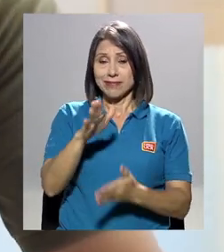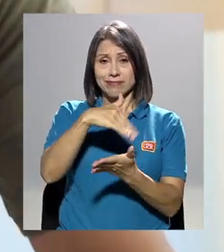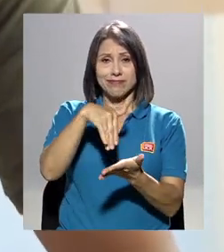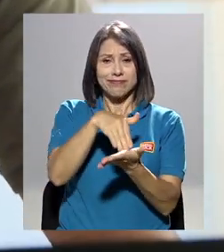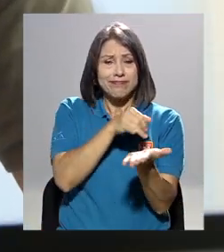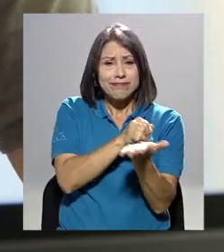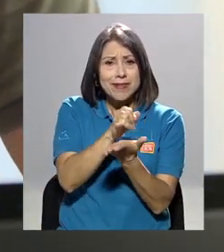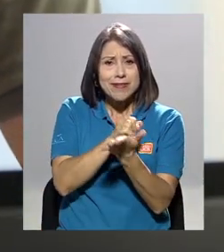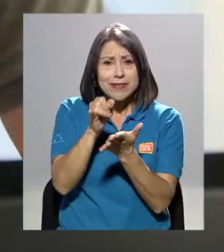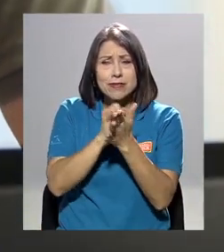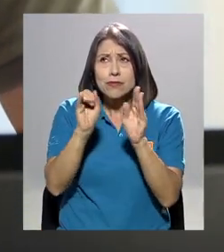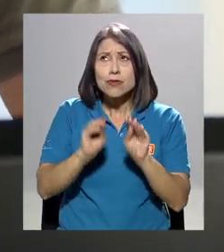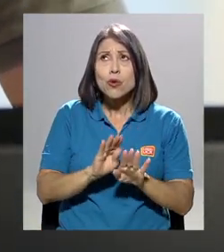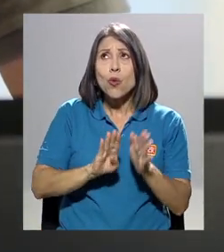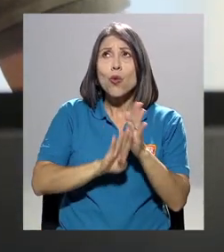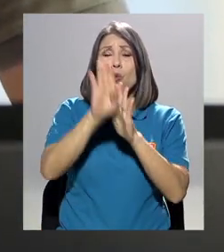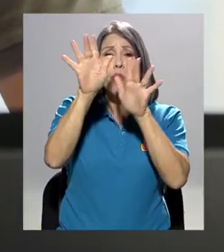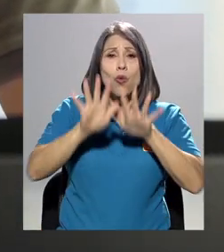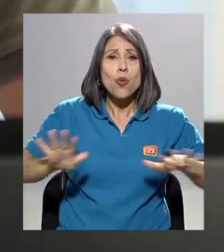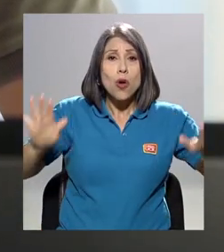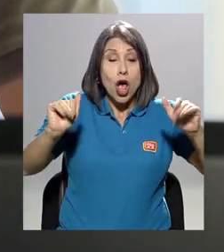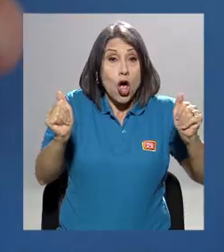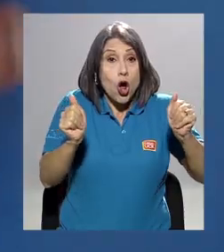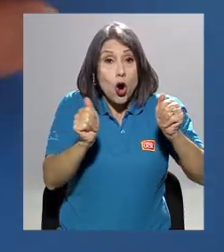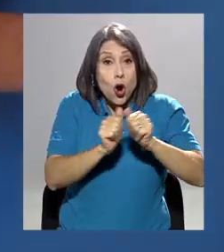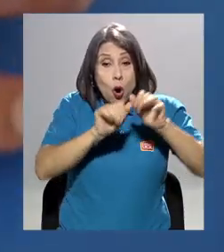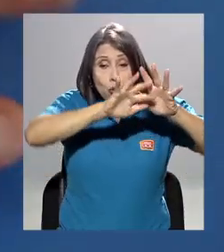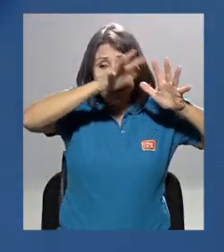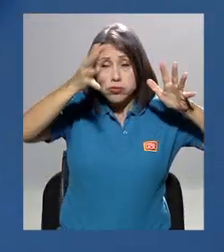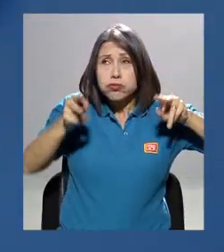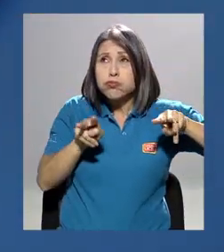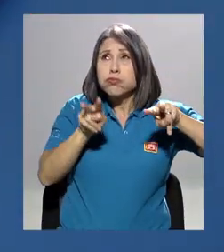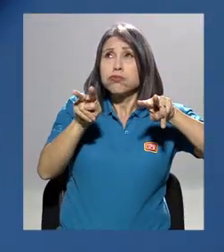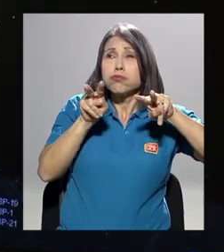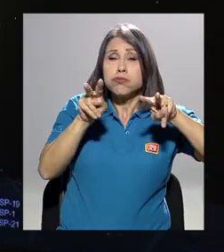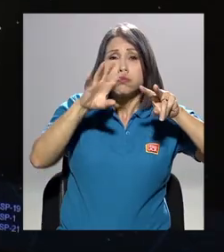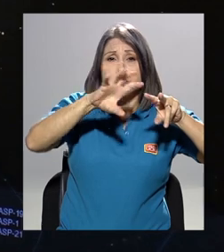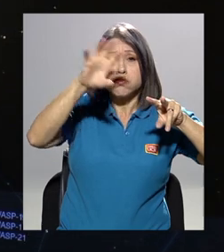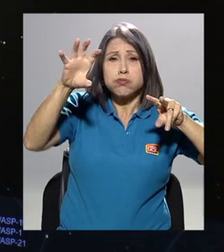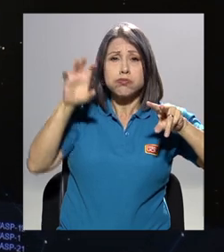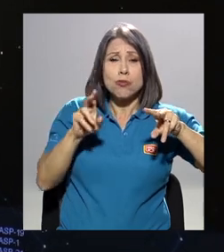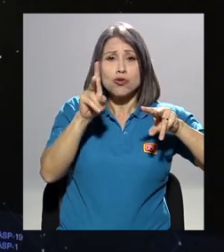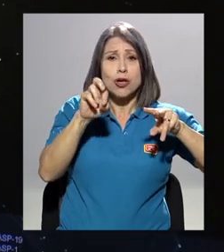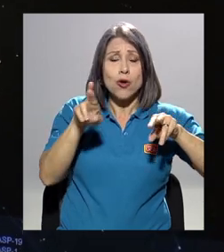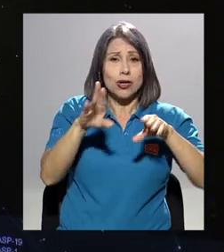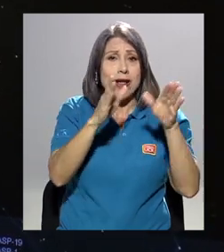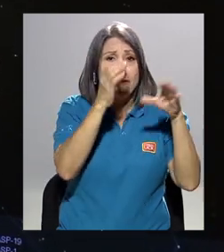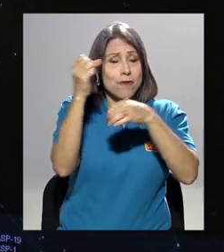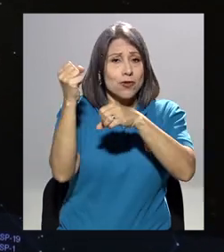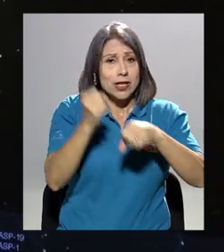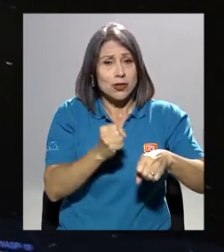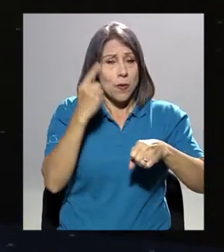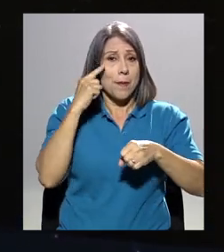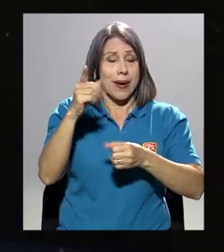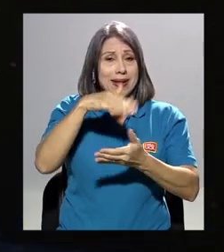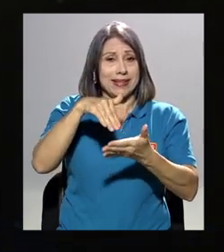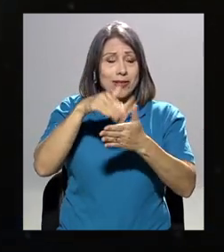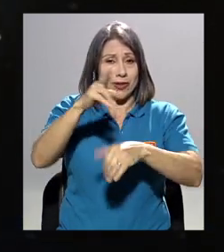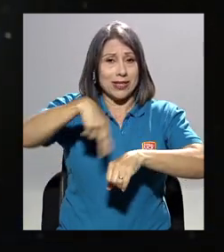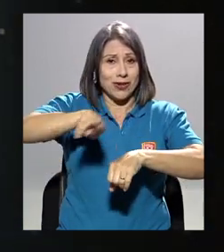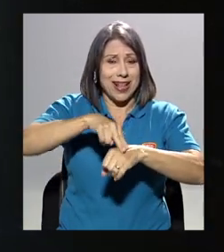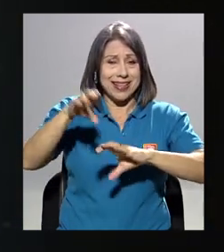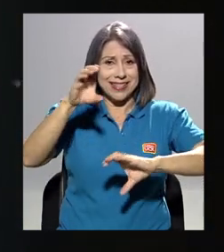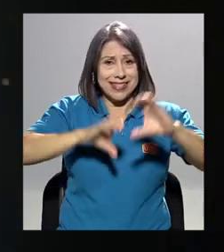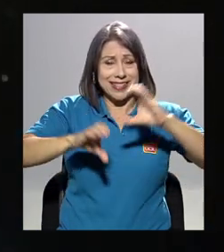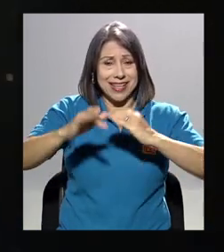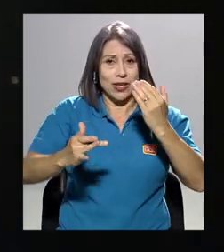Investigaciones Espaciales, junto con el Planetario de la UCR y la Fundación para el Centro Nacional de Ciencia y Tecnología, tendrán la